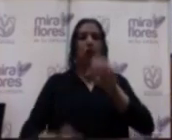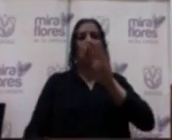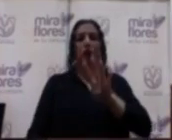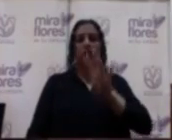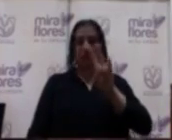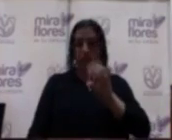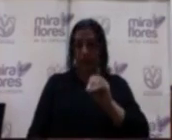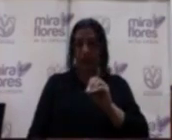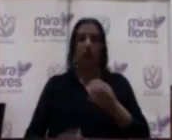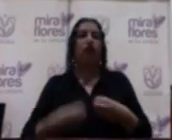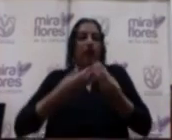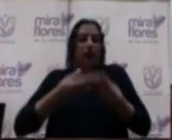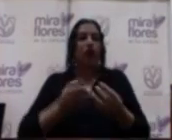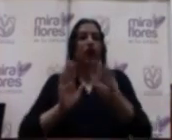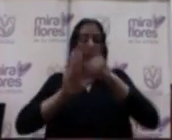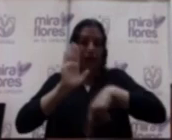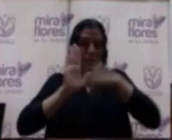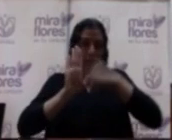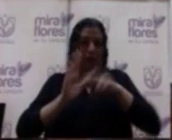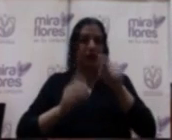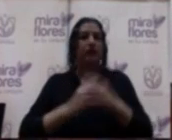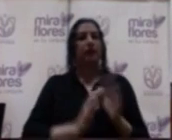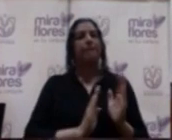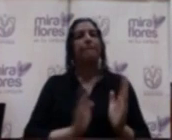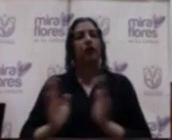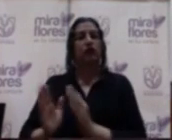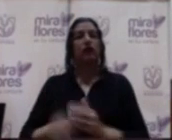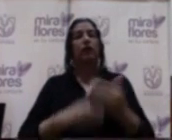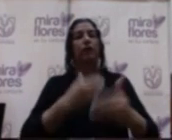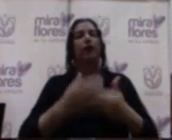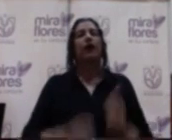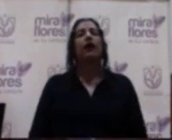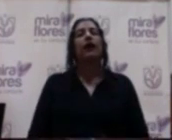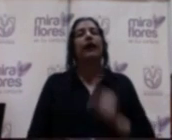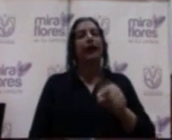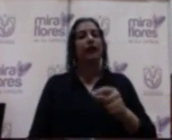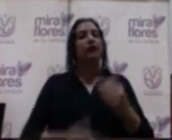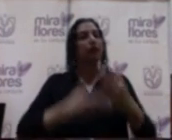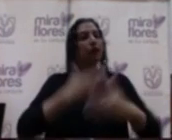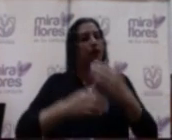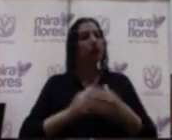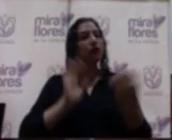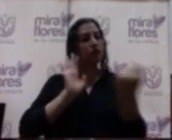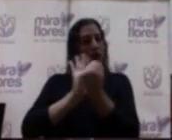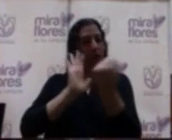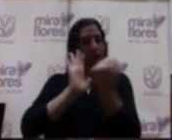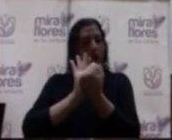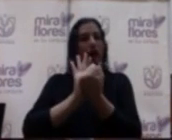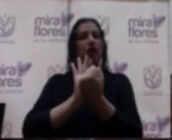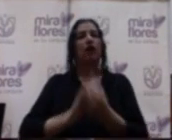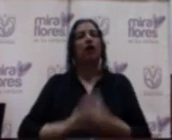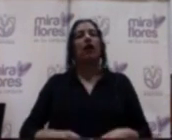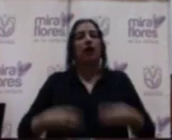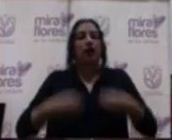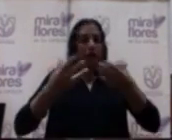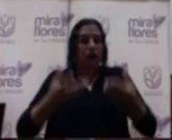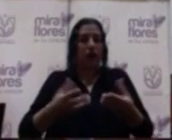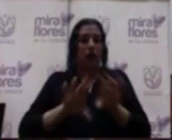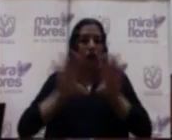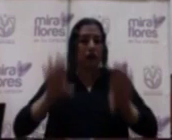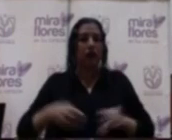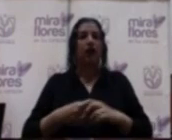que fue la que reglamentó el mencionado proceso. En este proceso se aprobaron y acreditaron